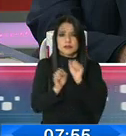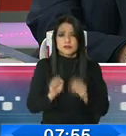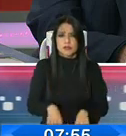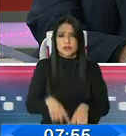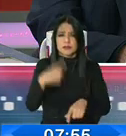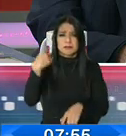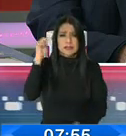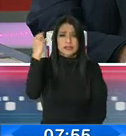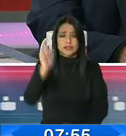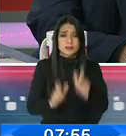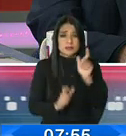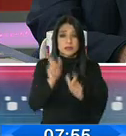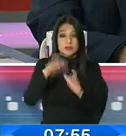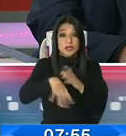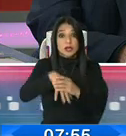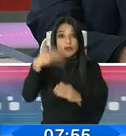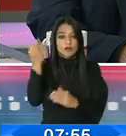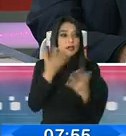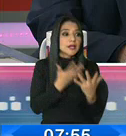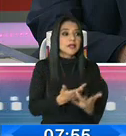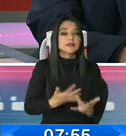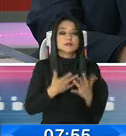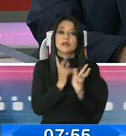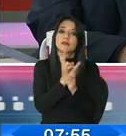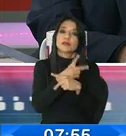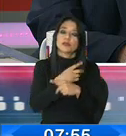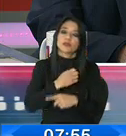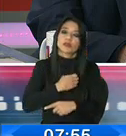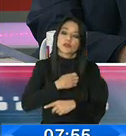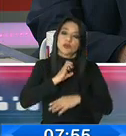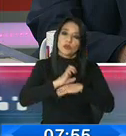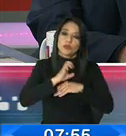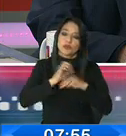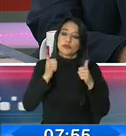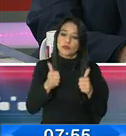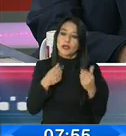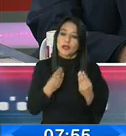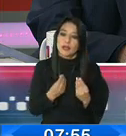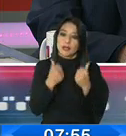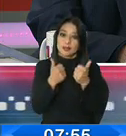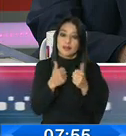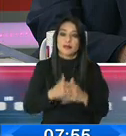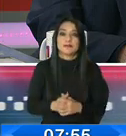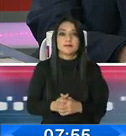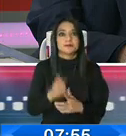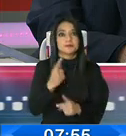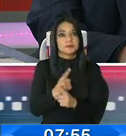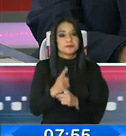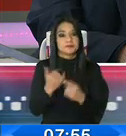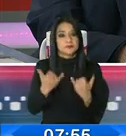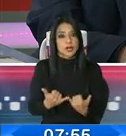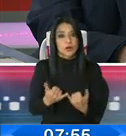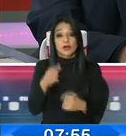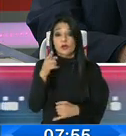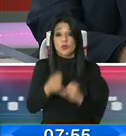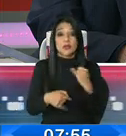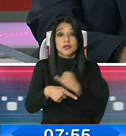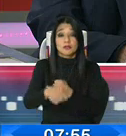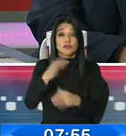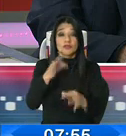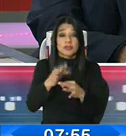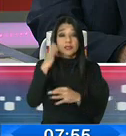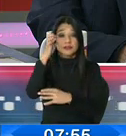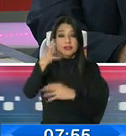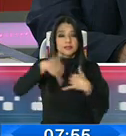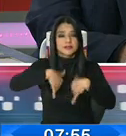Miles, millones de personas están esperando productos ecuatorianos de buena calidad. Así que Roberto tenemos esa luz al final del Tudel y